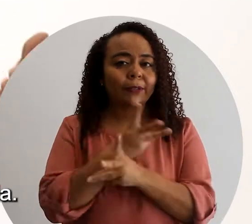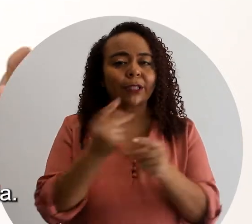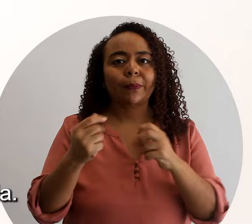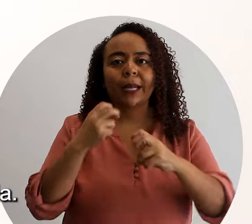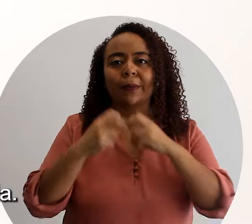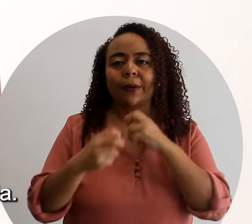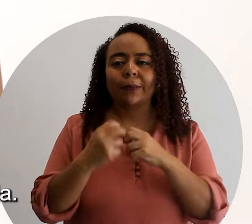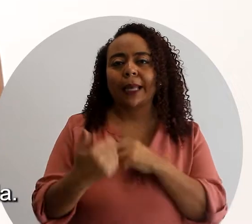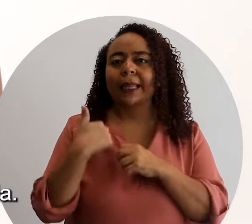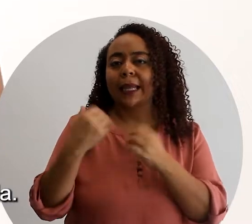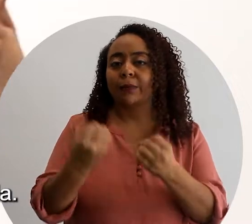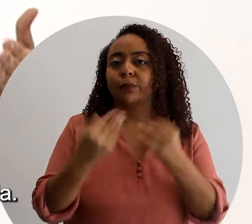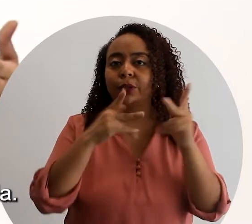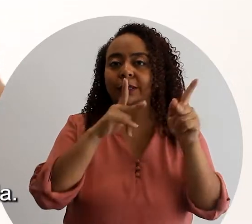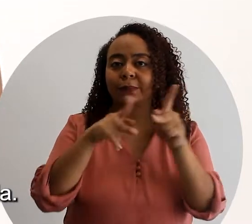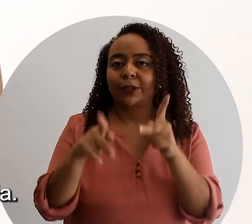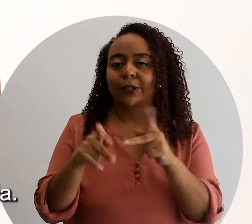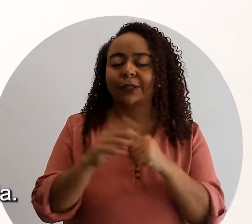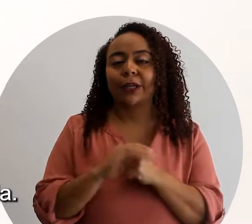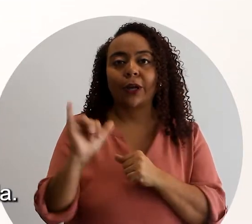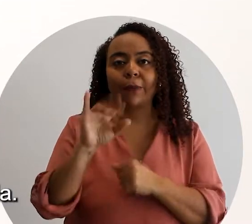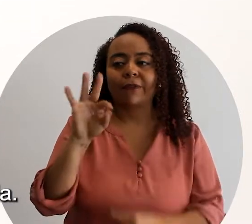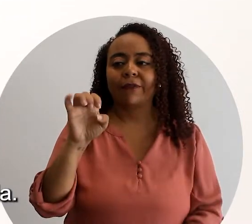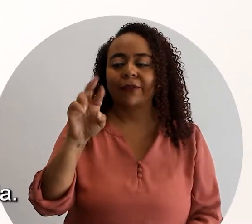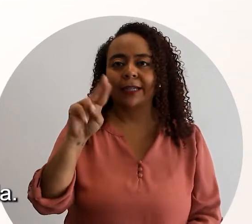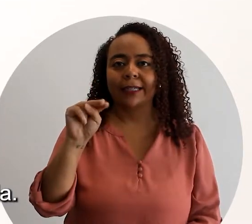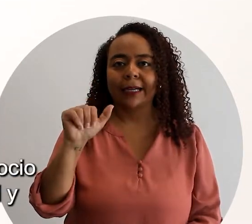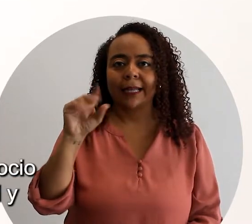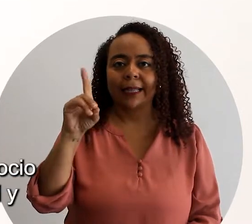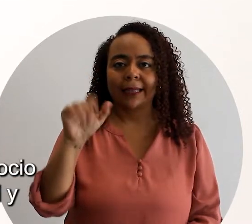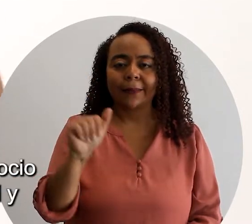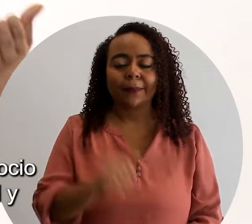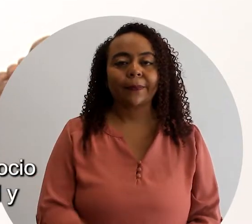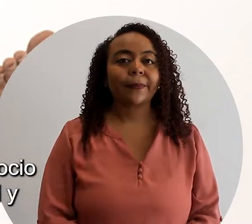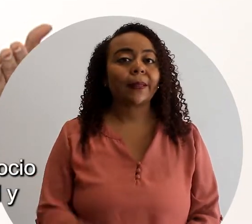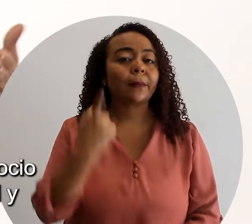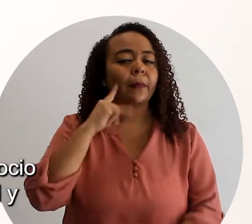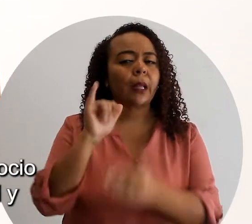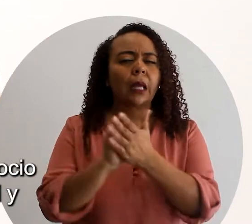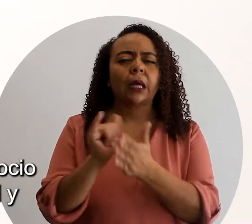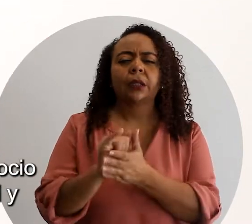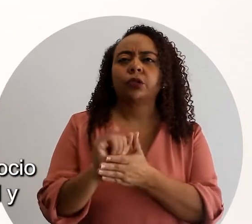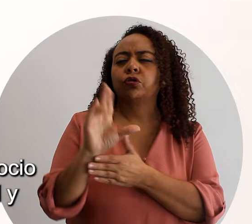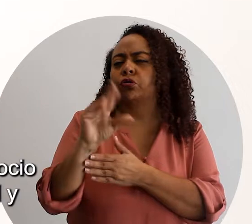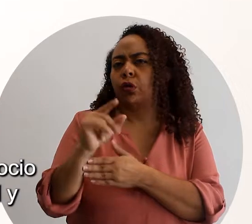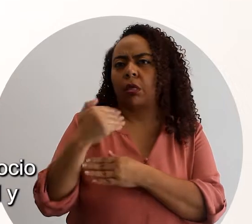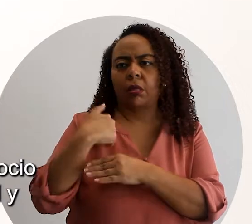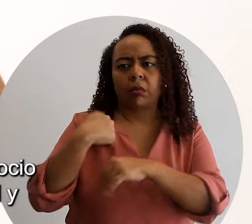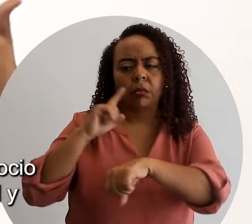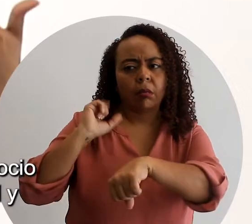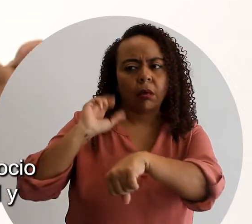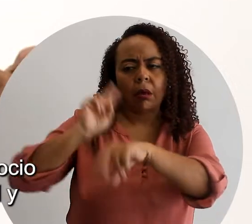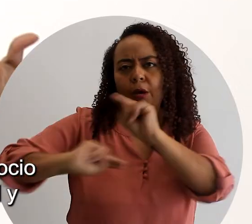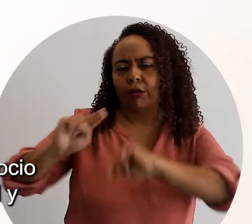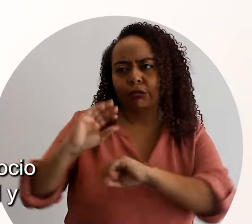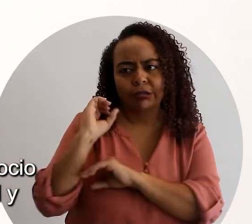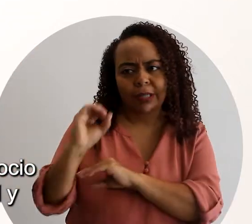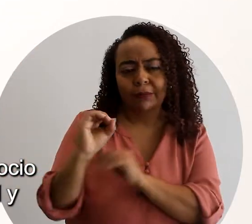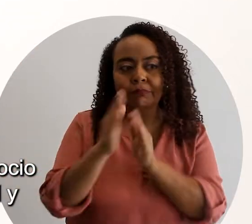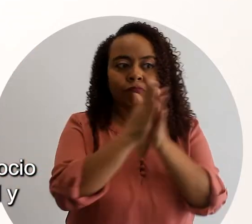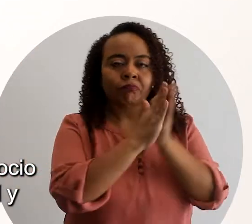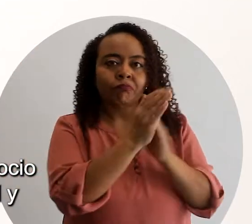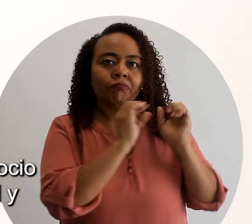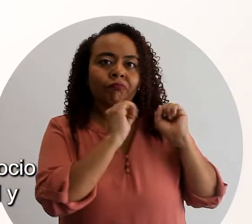para resolver el problema que tienen muchas personas, como Fernanda. Para esto, Julia no tuvo que crear un negocio de cero.